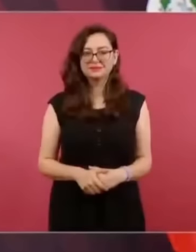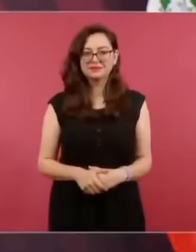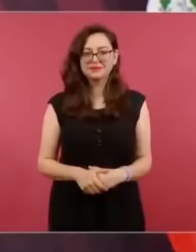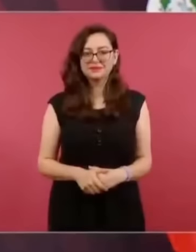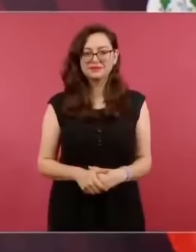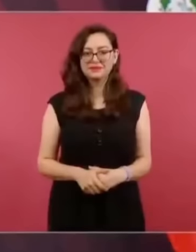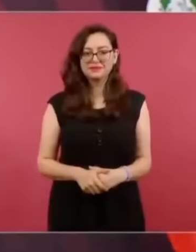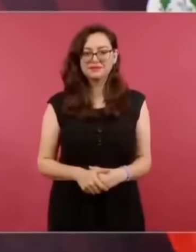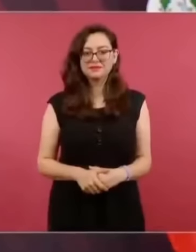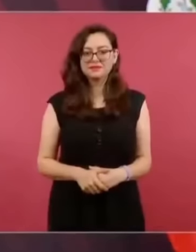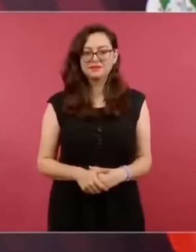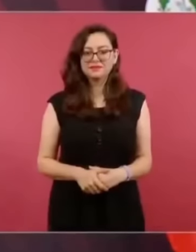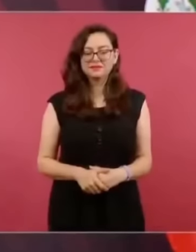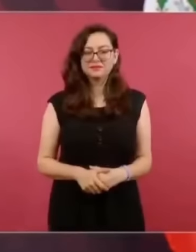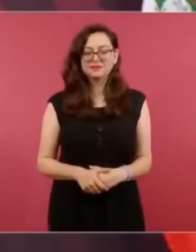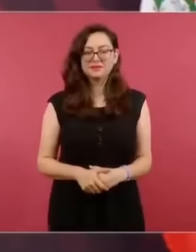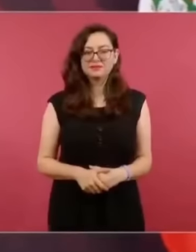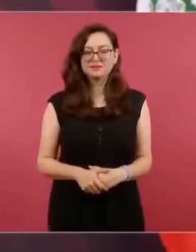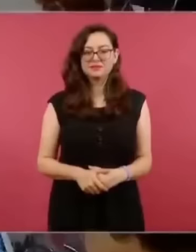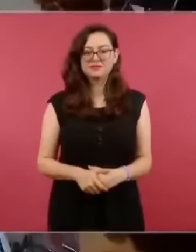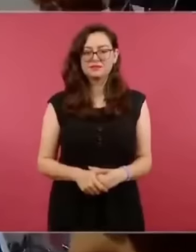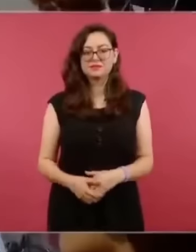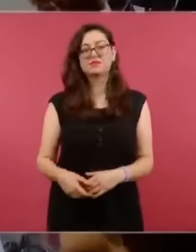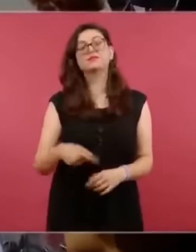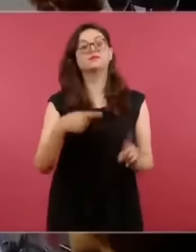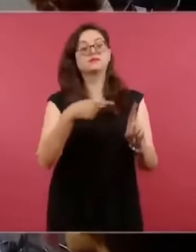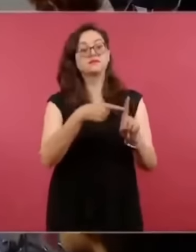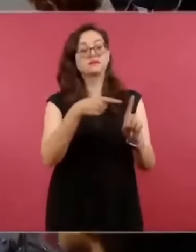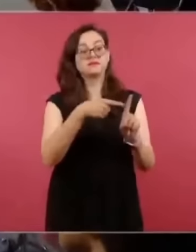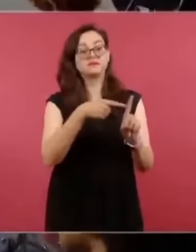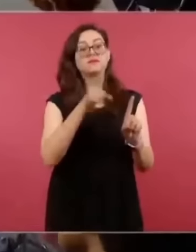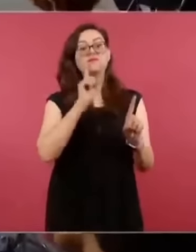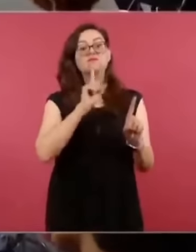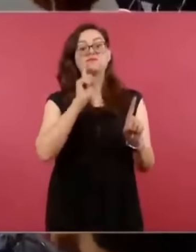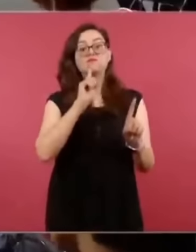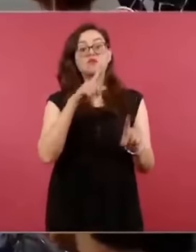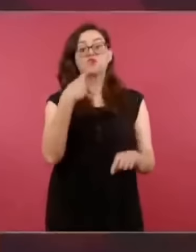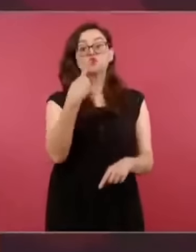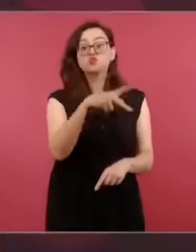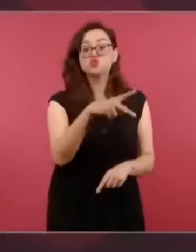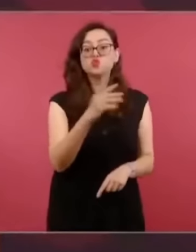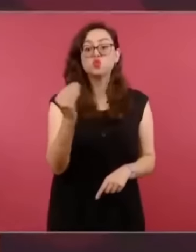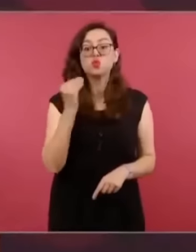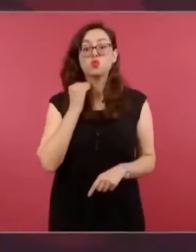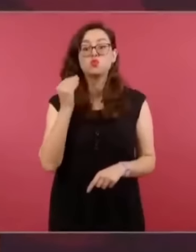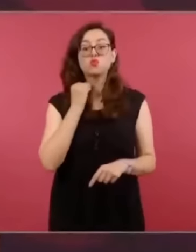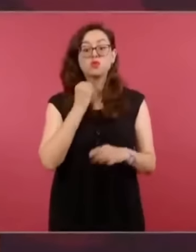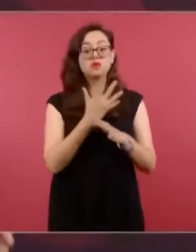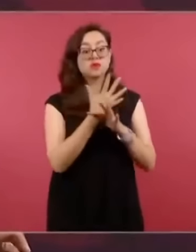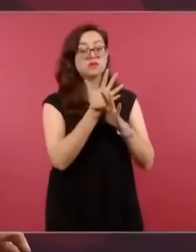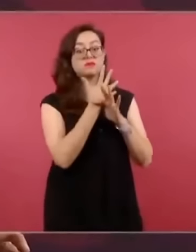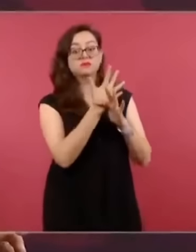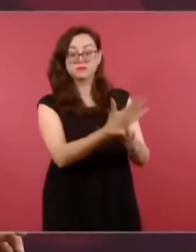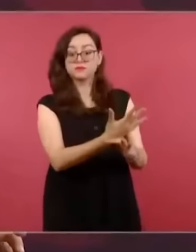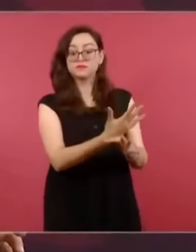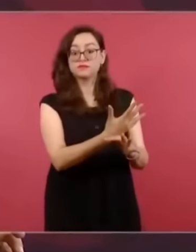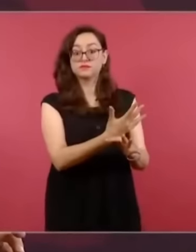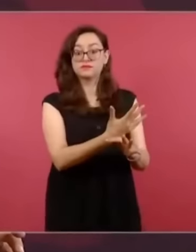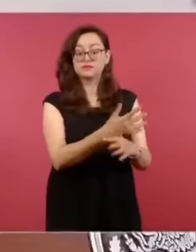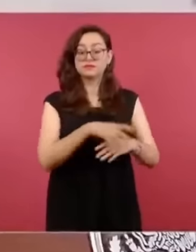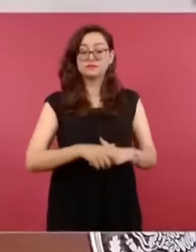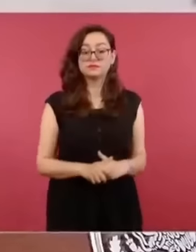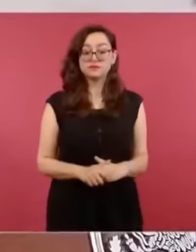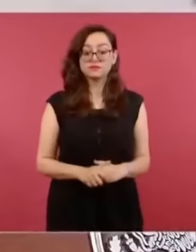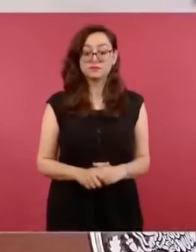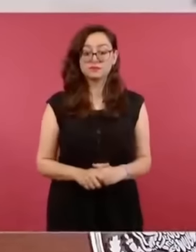y el abogado de la señora sostiene entre sus argumentos